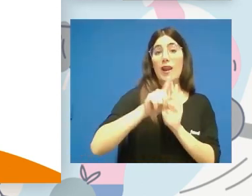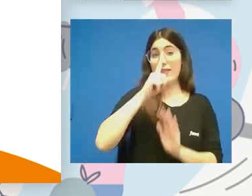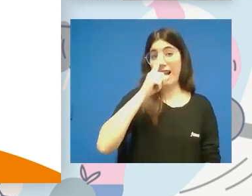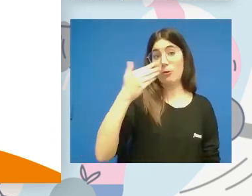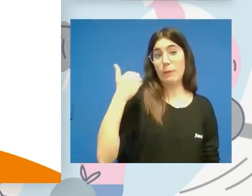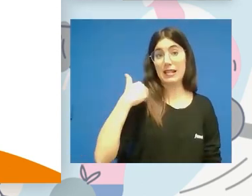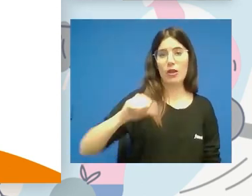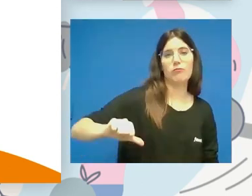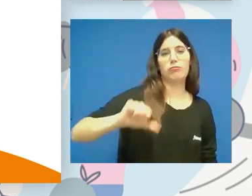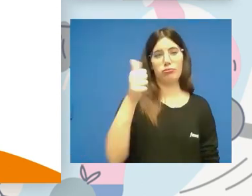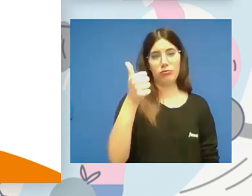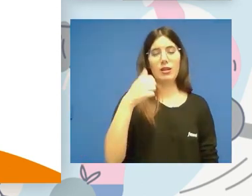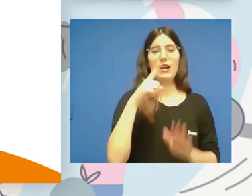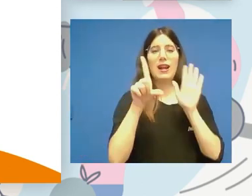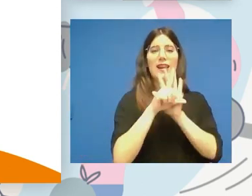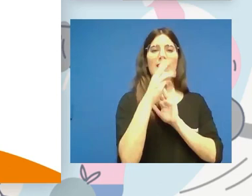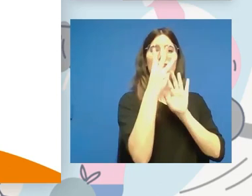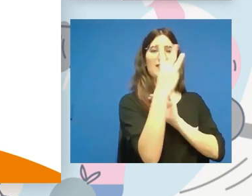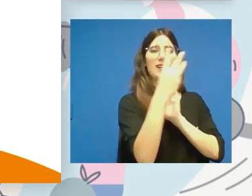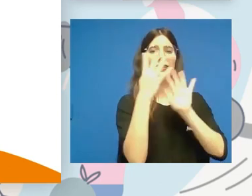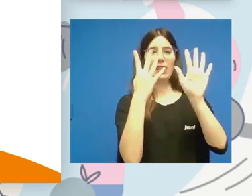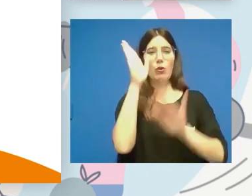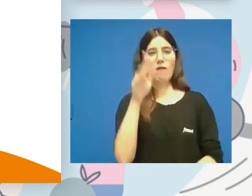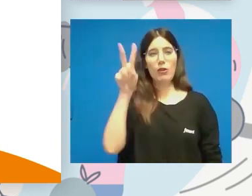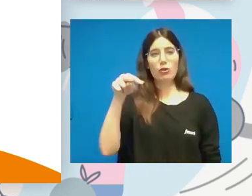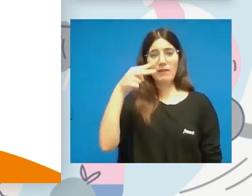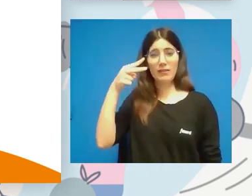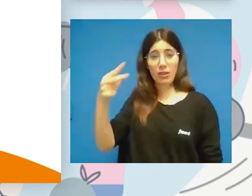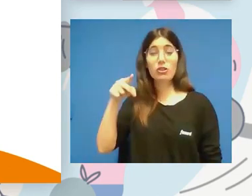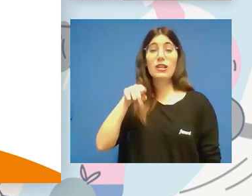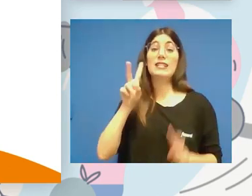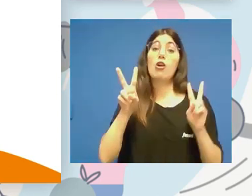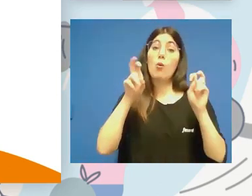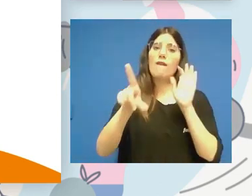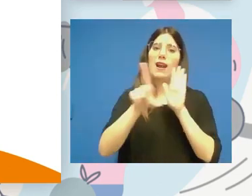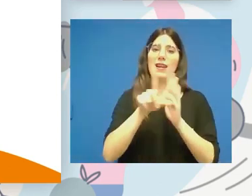la ley 39-2022, es la nueva ley del deporte.